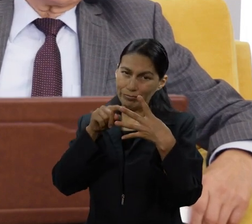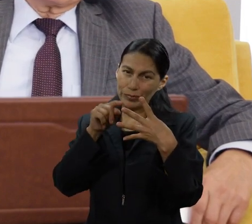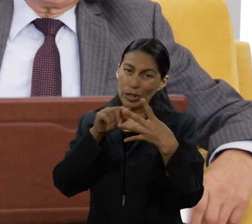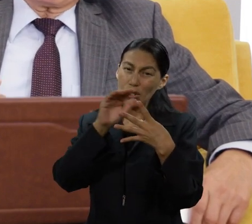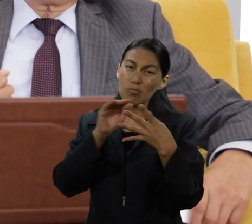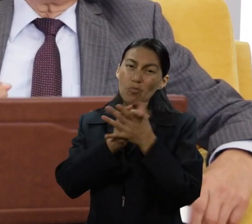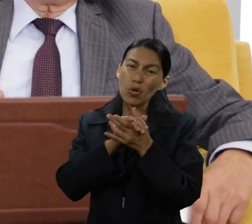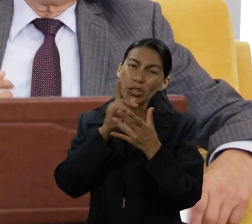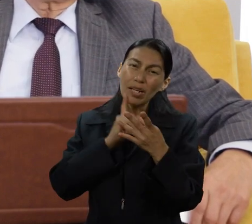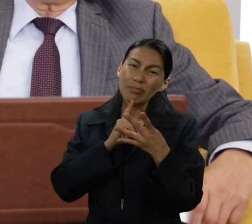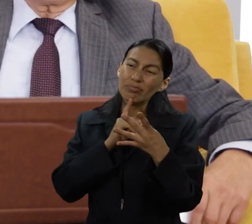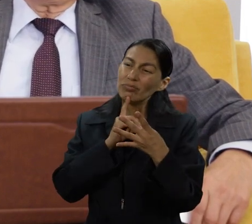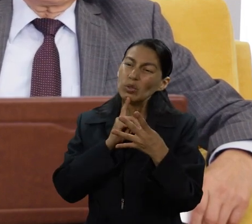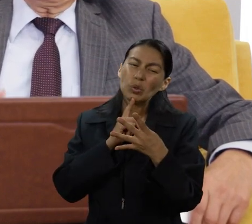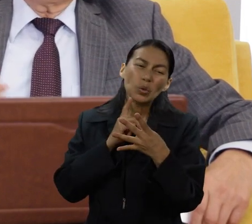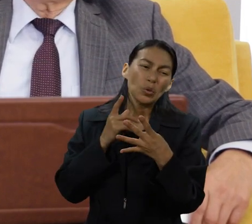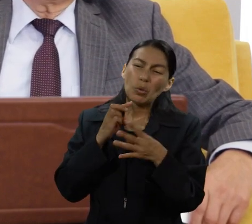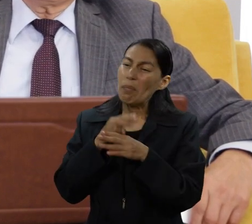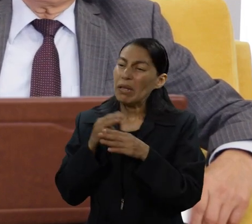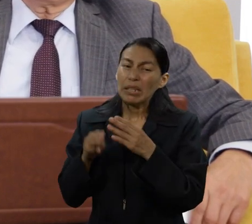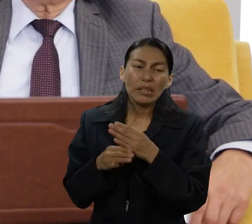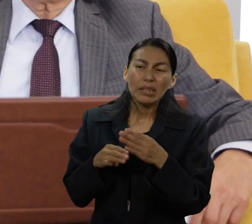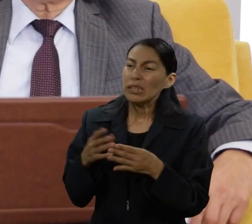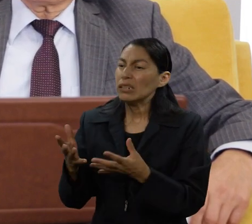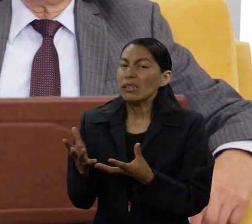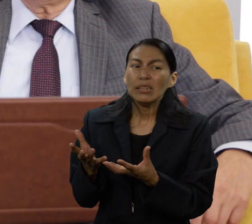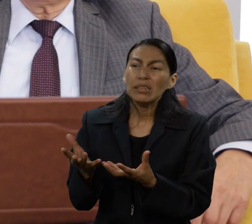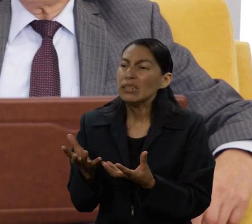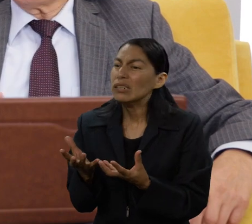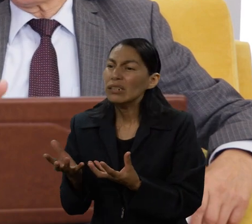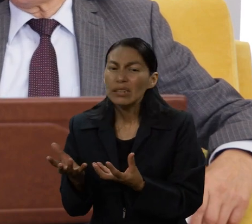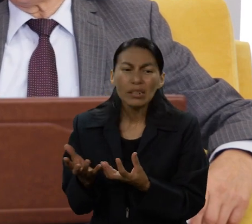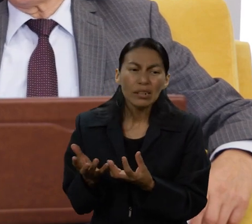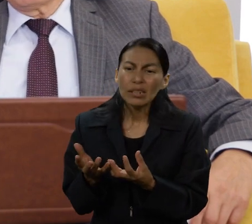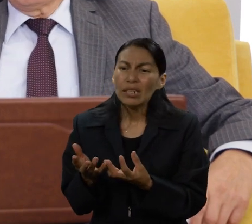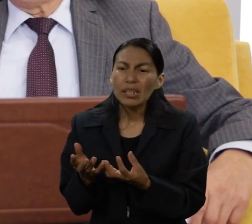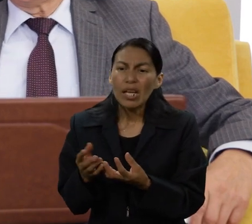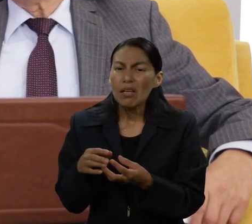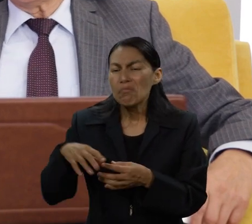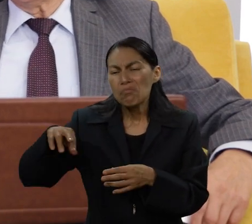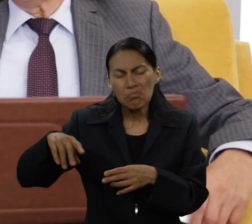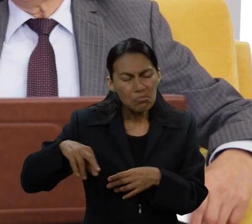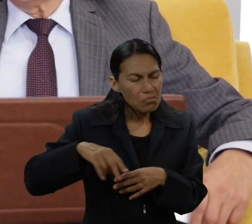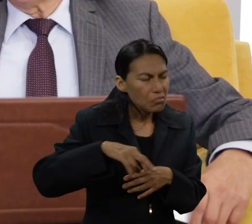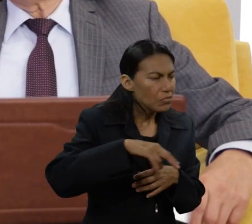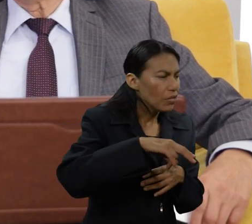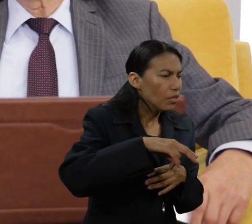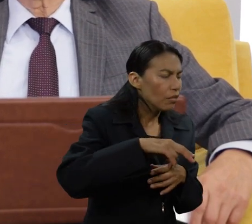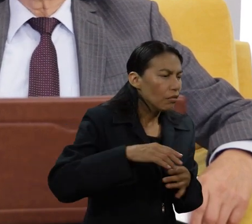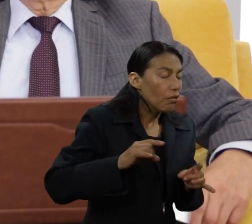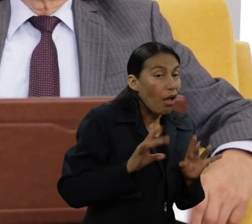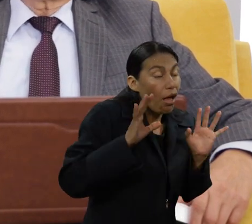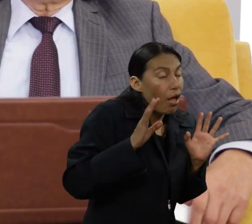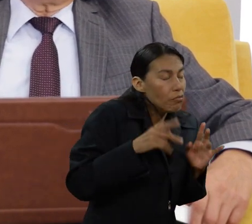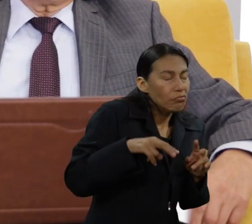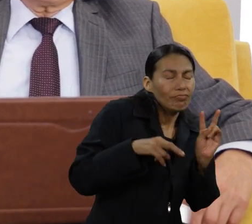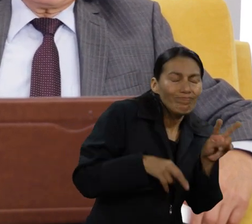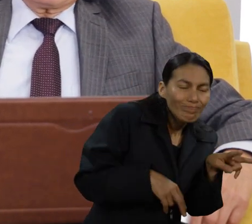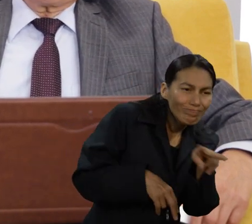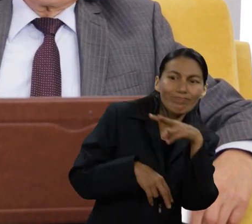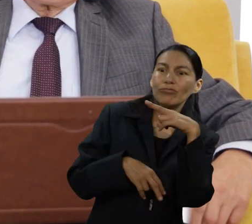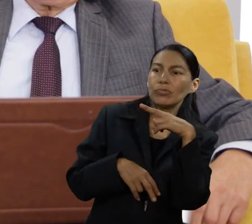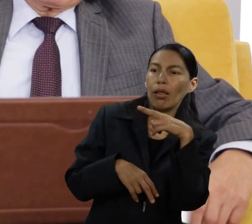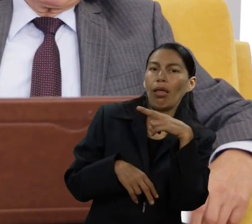tan arraigada con todo en Sodoma que ni siquiera quiso aceptar la invitación porque cuando van saliendo, ella de pronto se